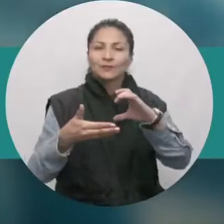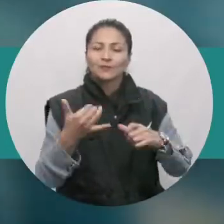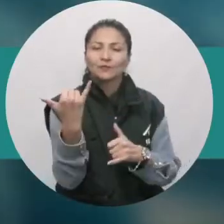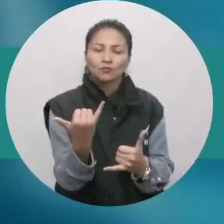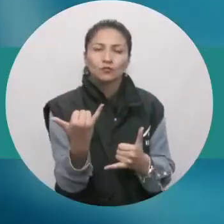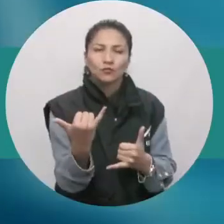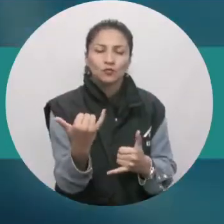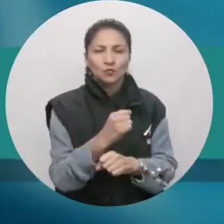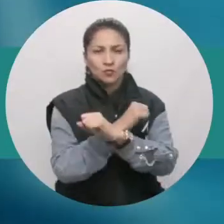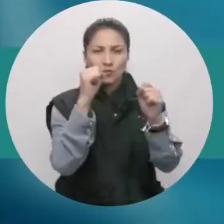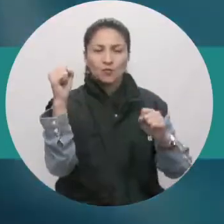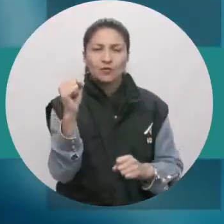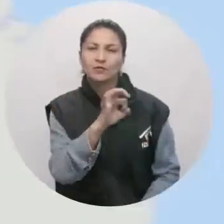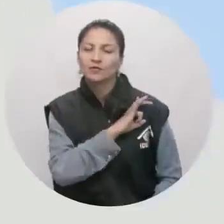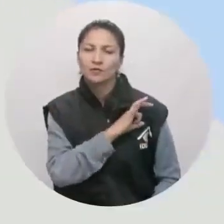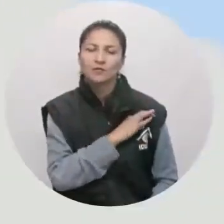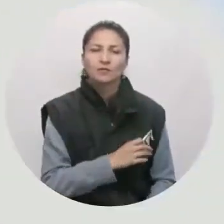de la mañana del sábado.